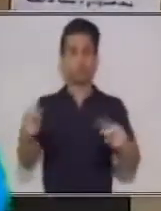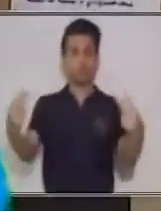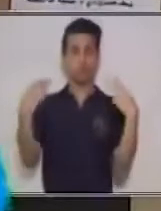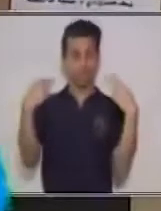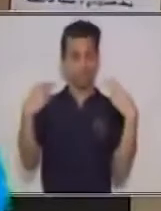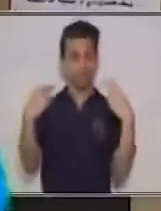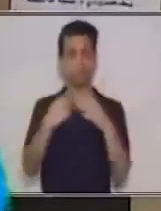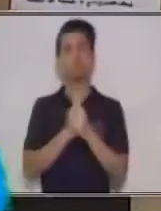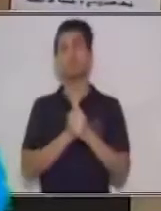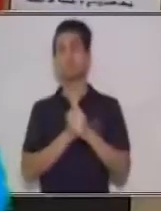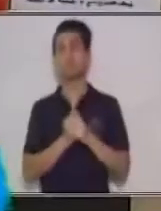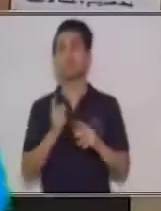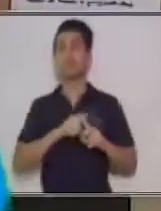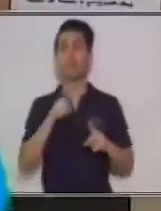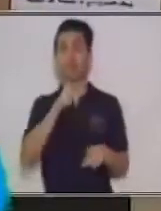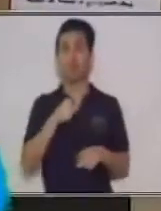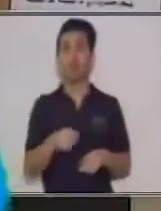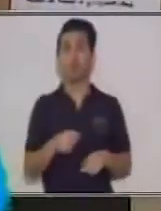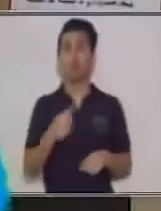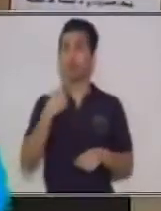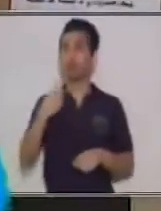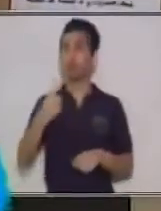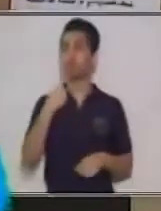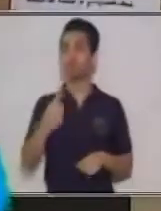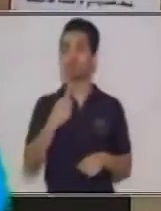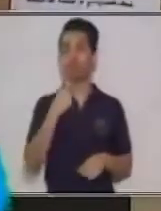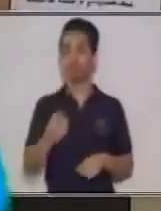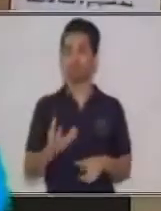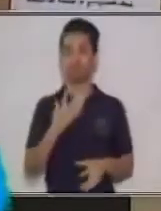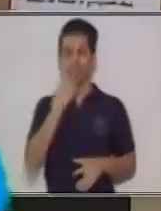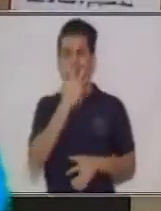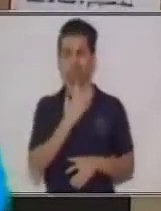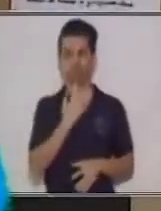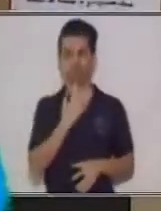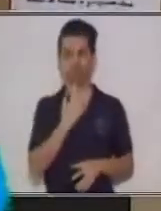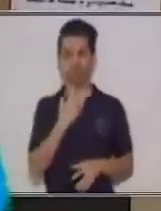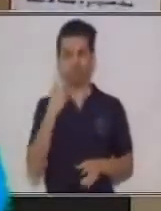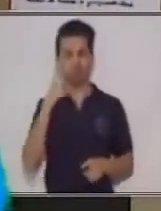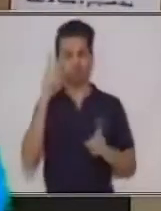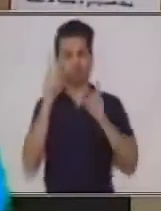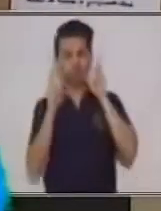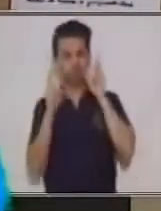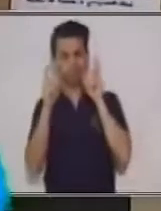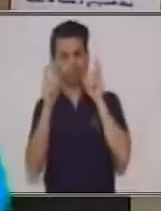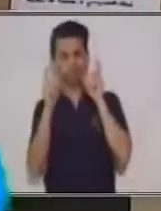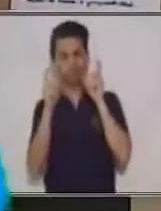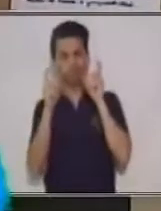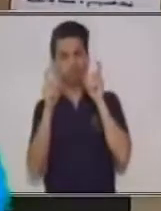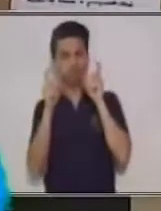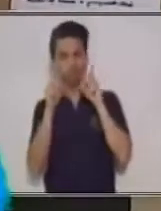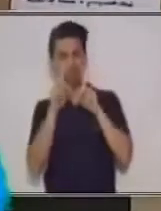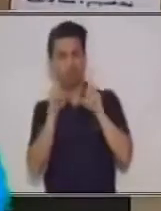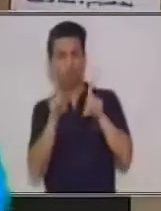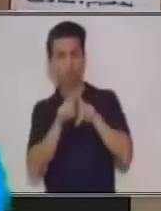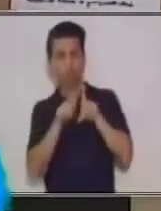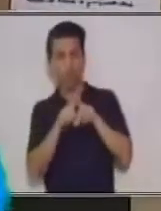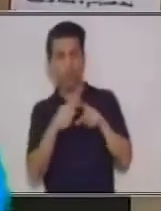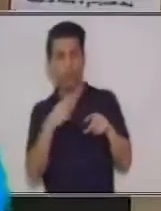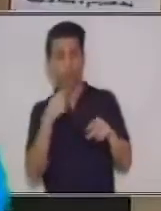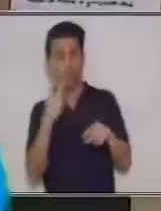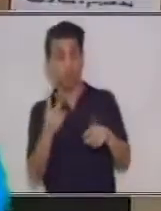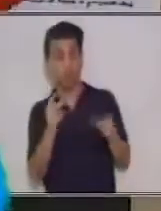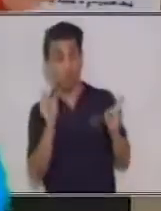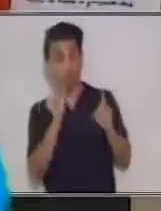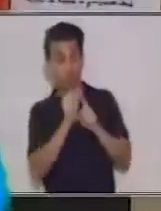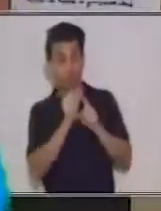usted está en un tono molesto, usted está con un rostro y con gestos que no van al caso en todo